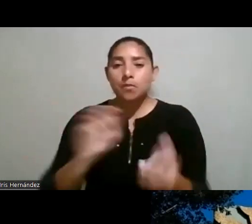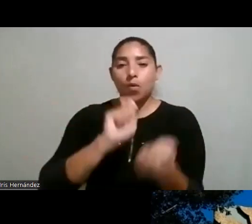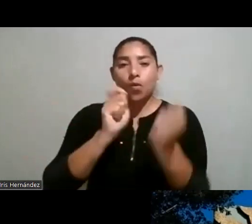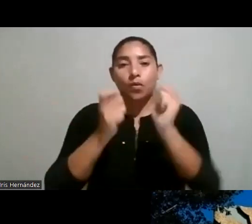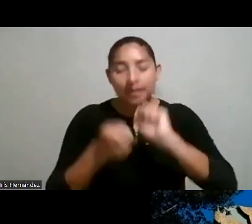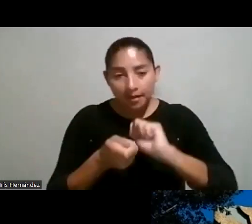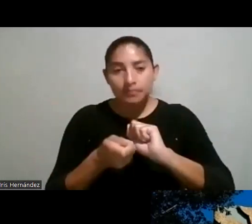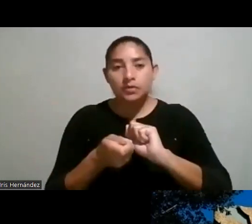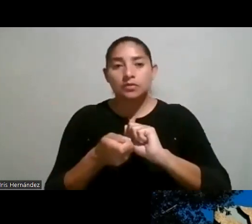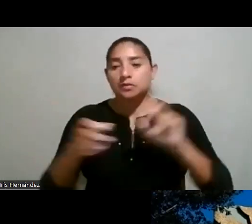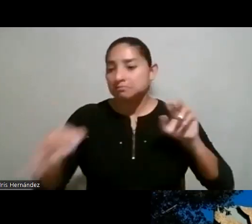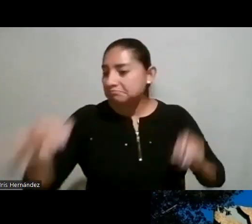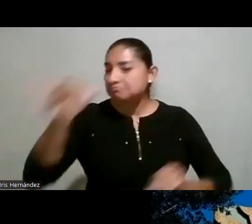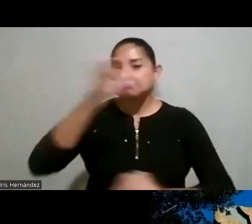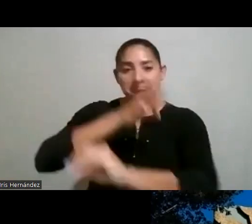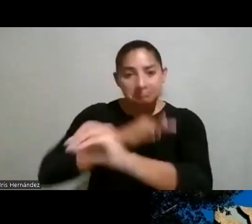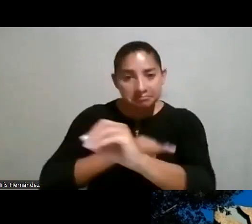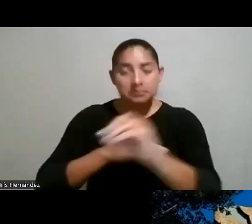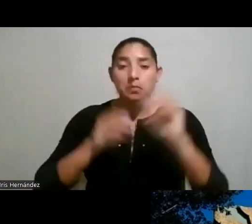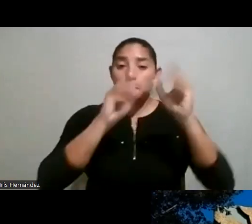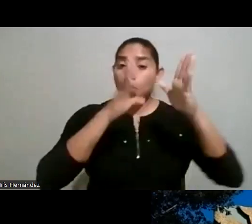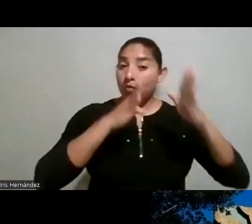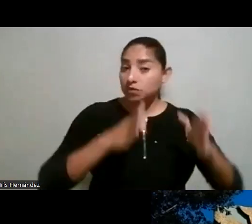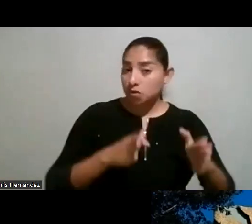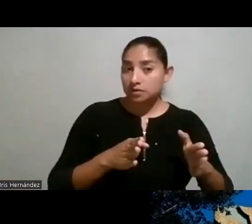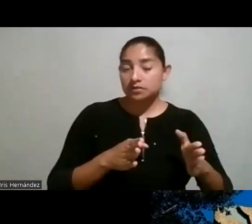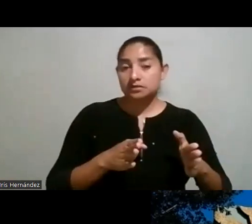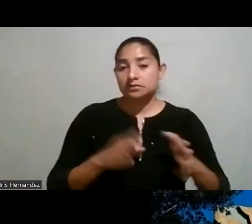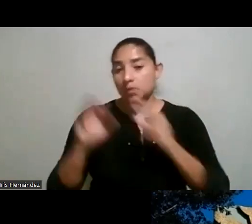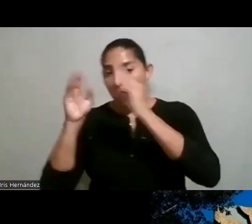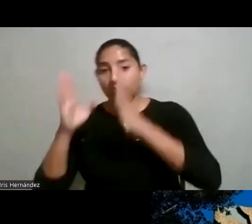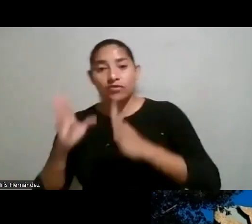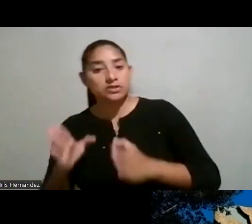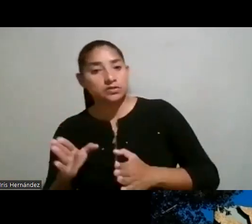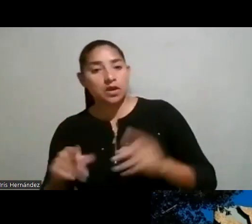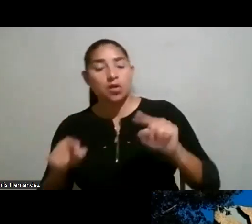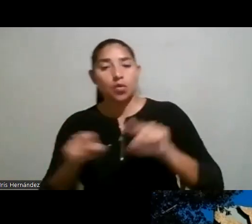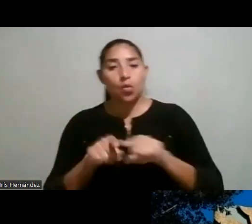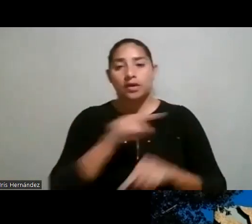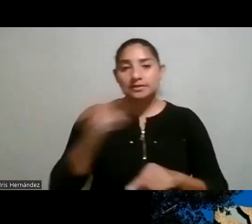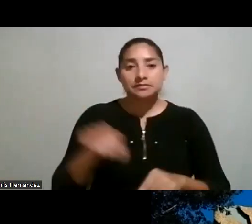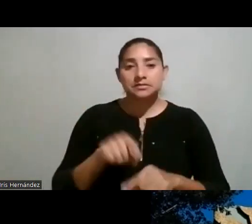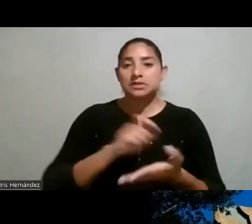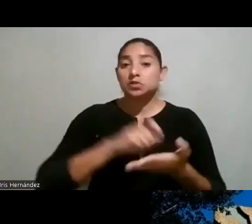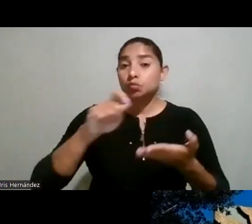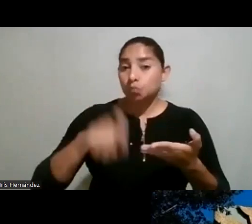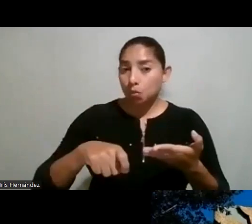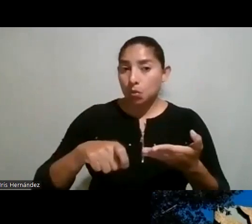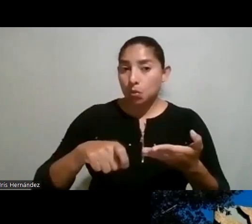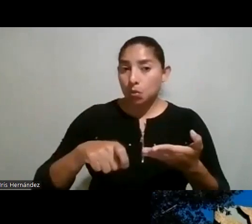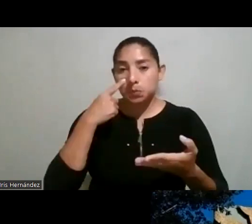con de profesores y profesoras con este tipo de escuelas para que